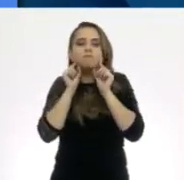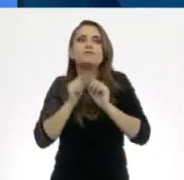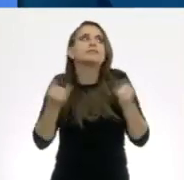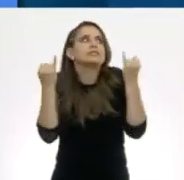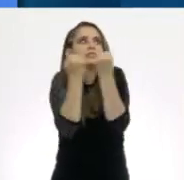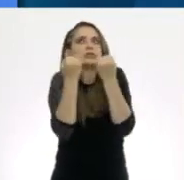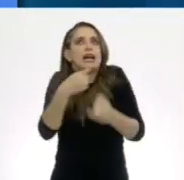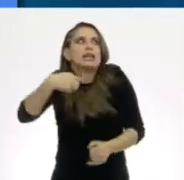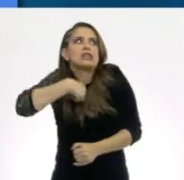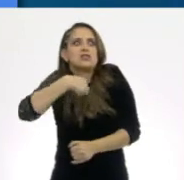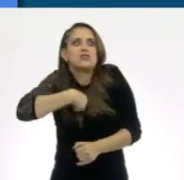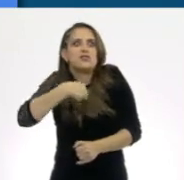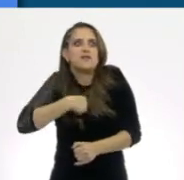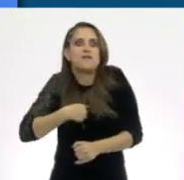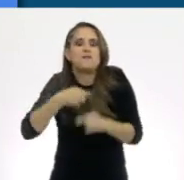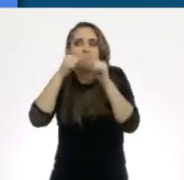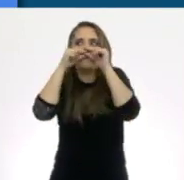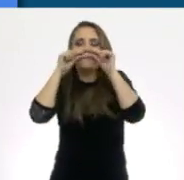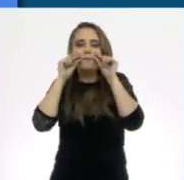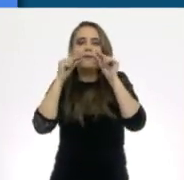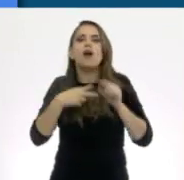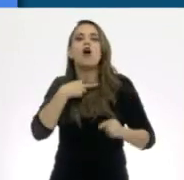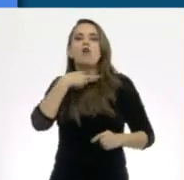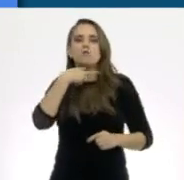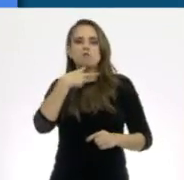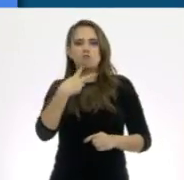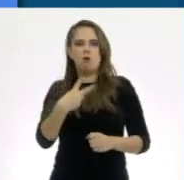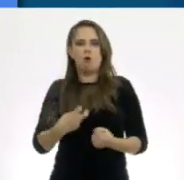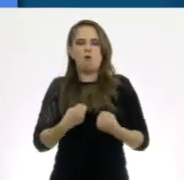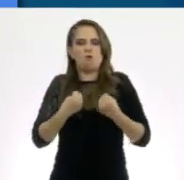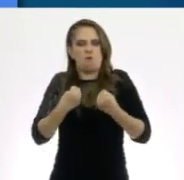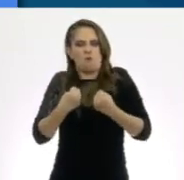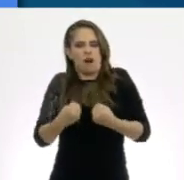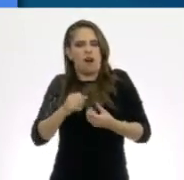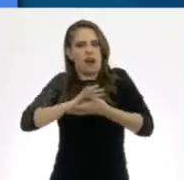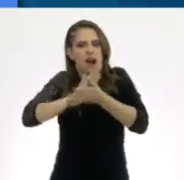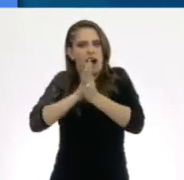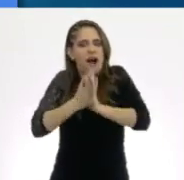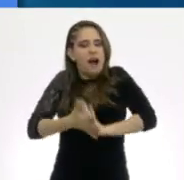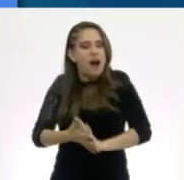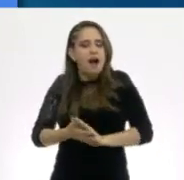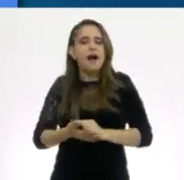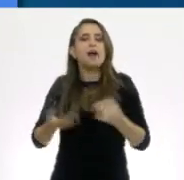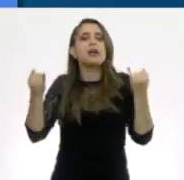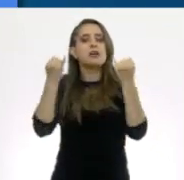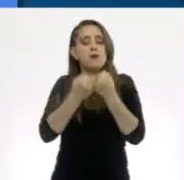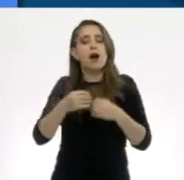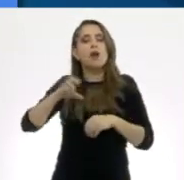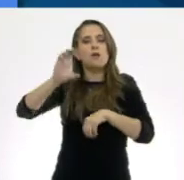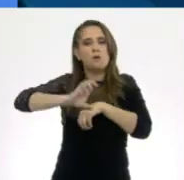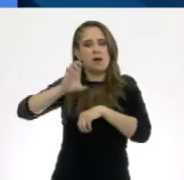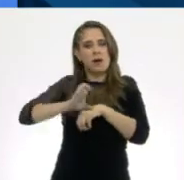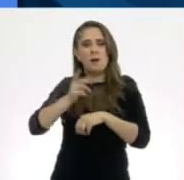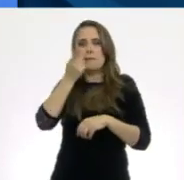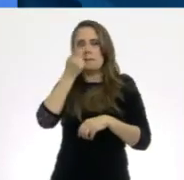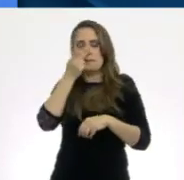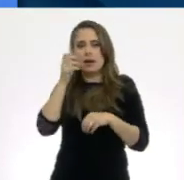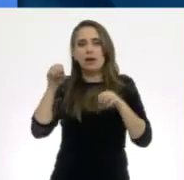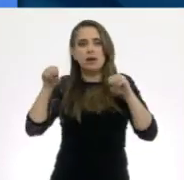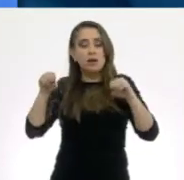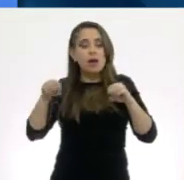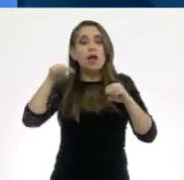como a mí! La voz se hace más grave. Y también los testículos comienzan a